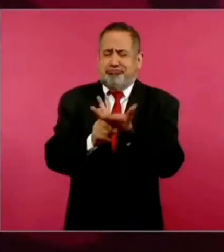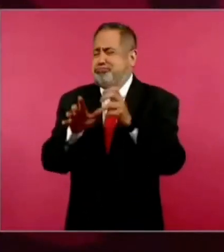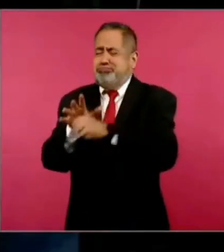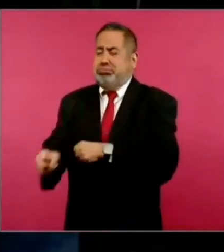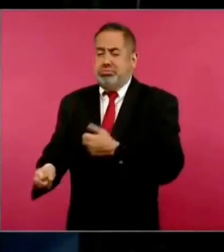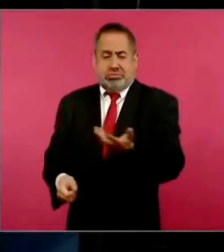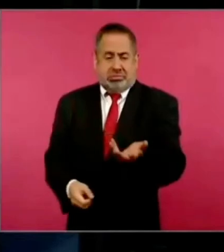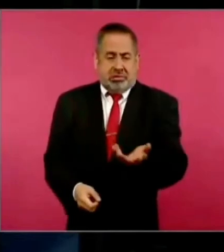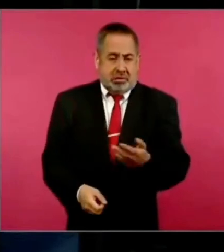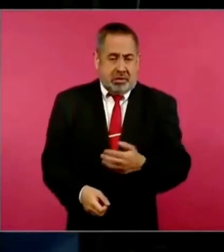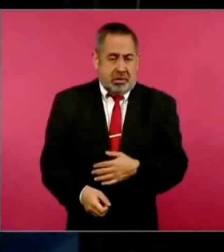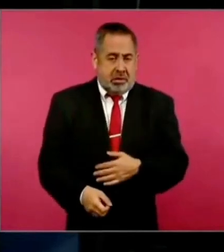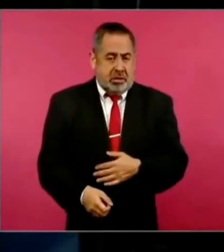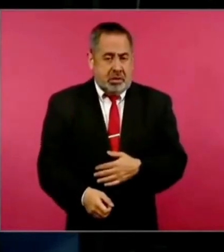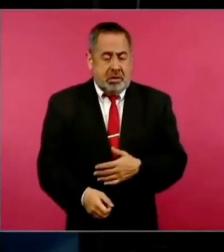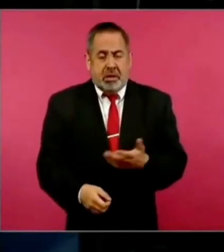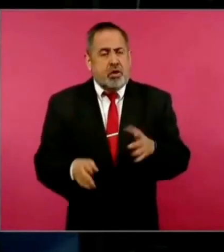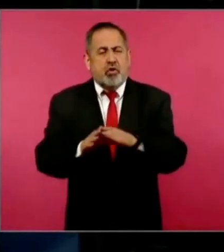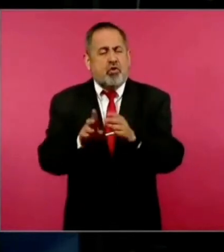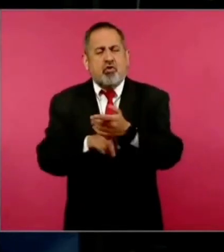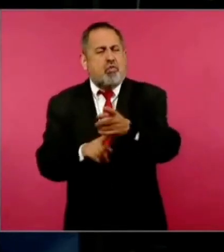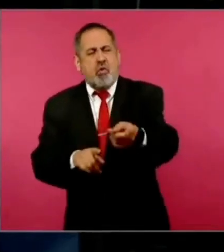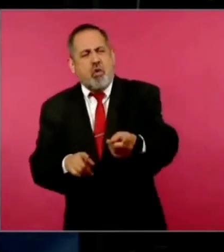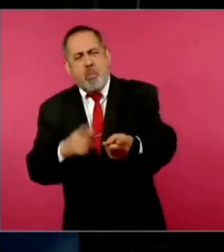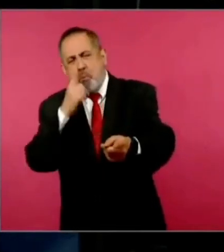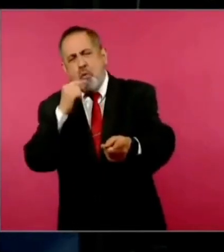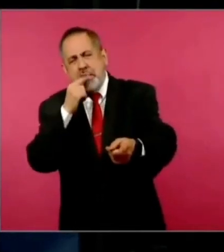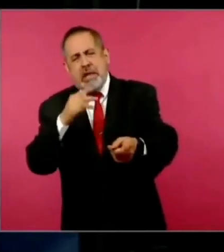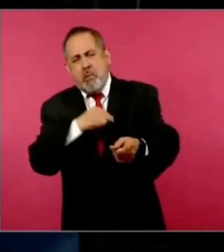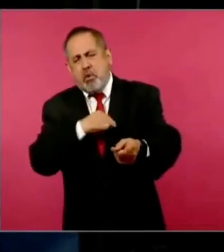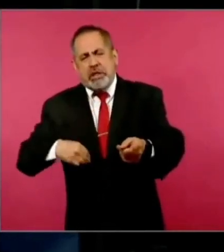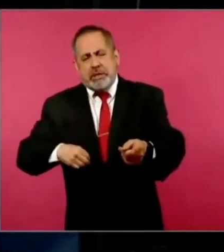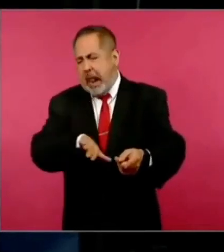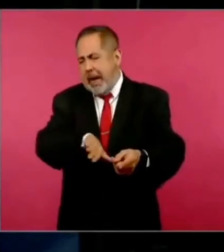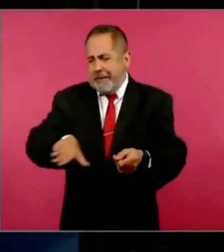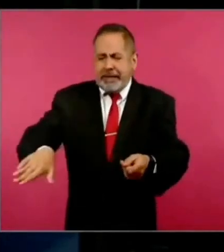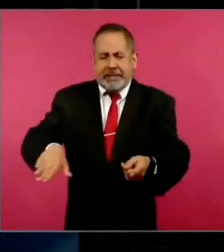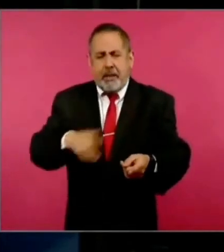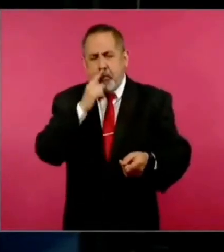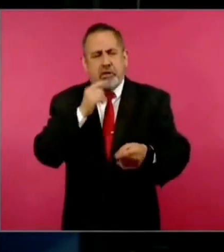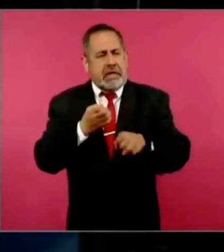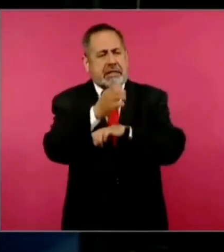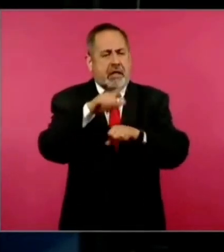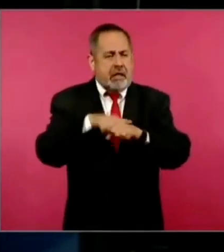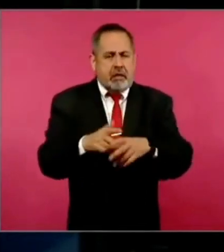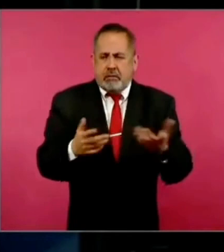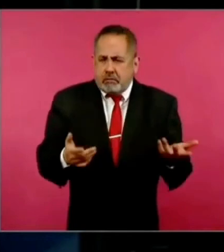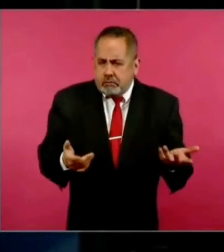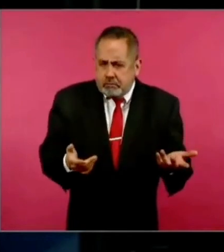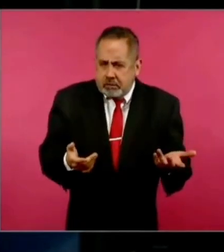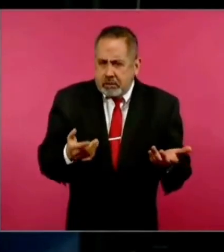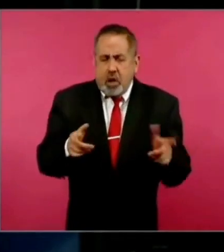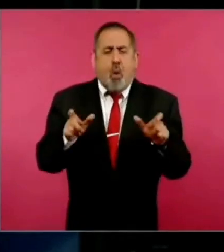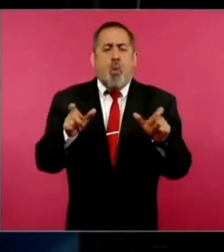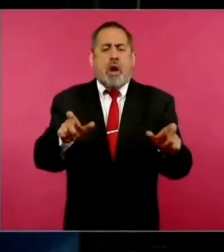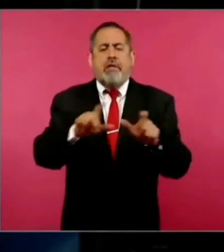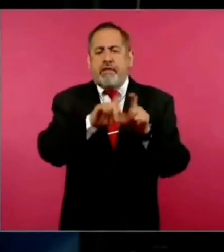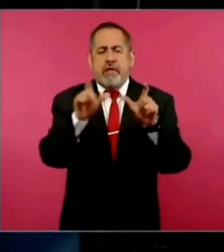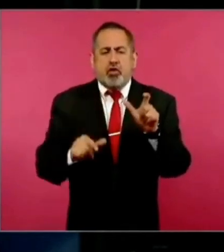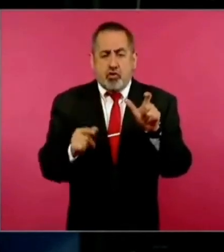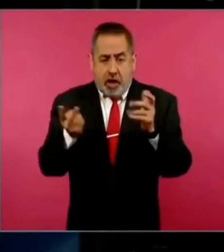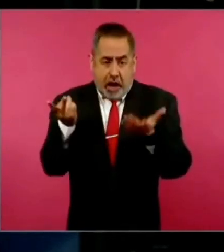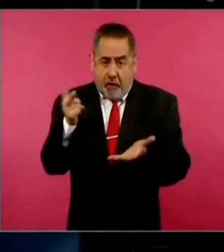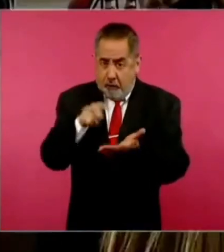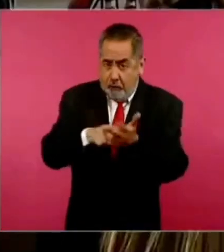policía municipal con la estatal? Y nada más, hay mi duda, es si la Guardia Nacional en algún momento llegó y si estaba desplegada